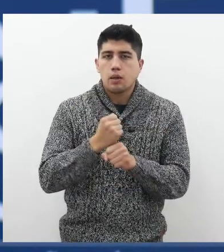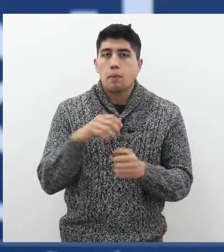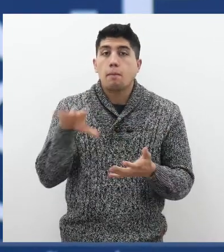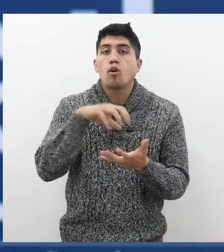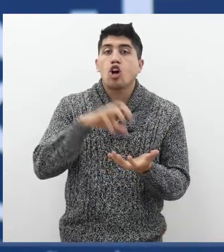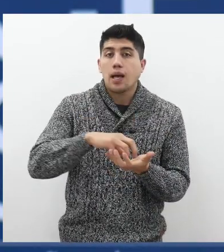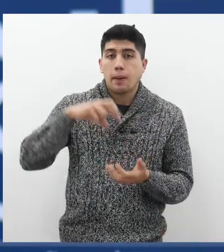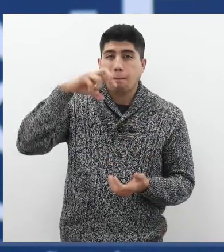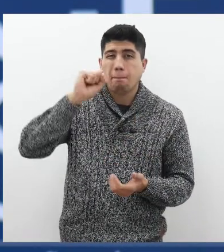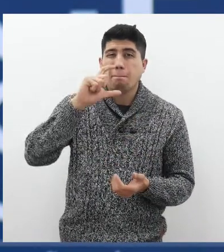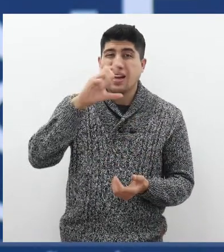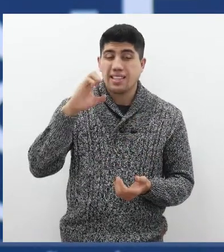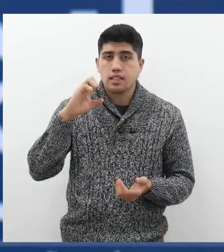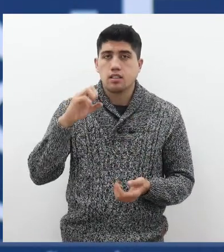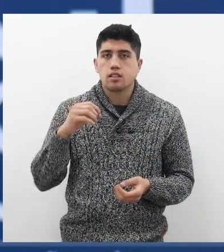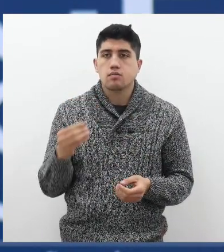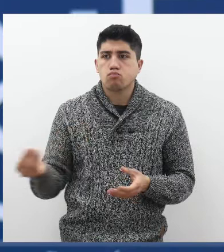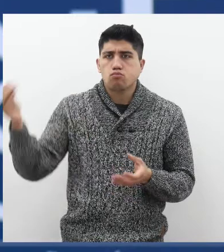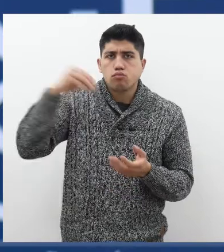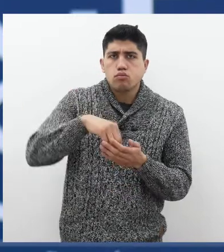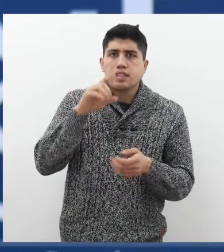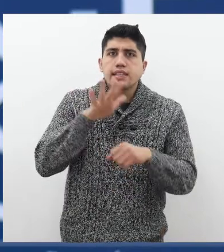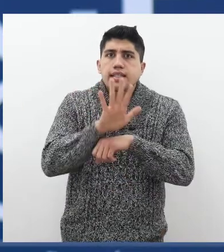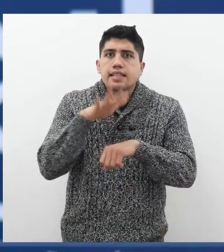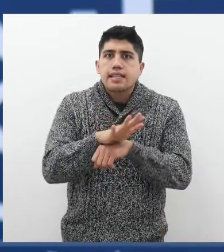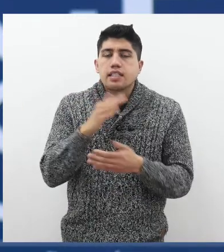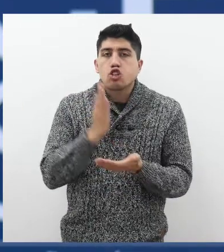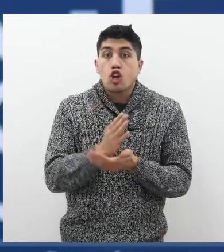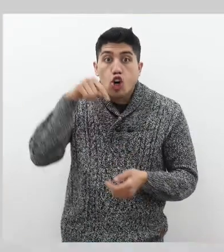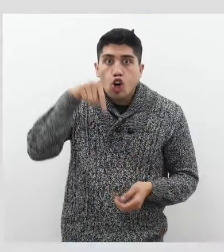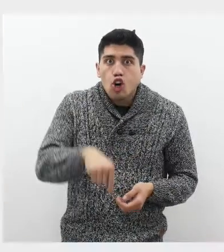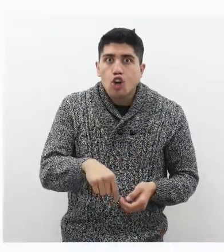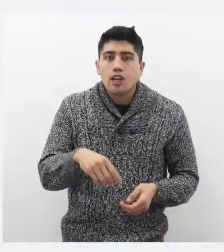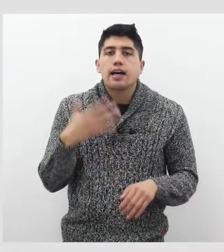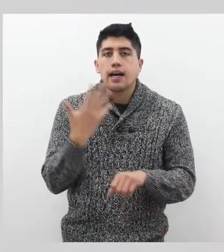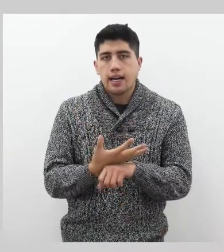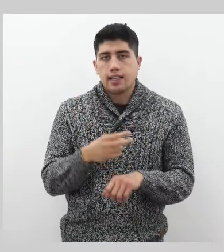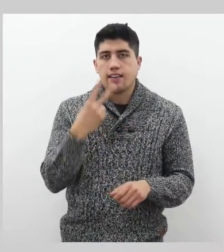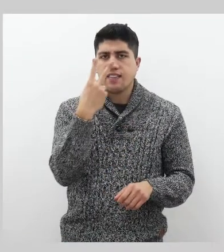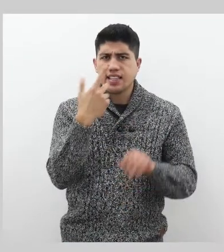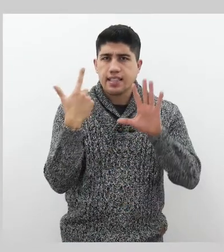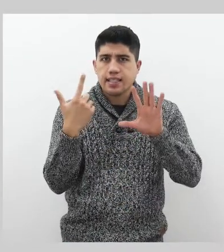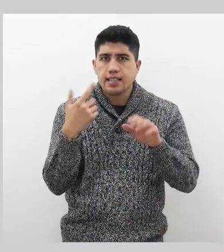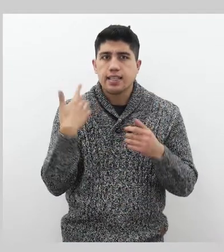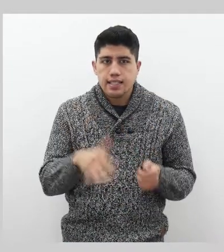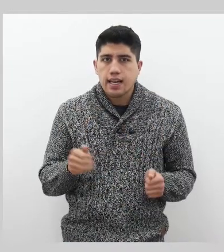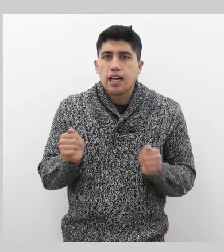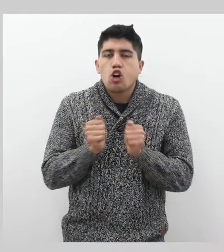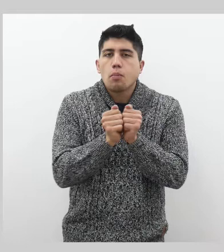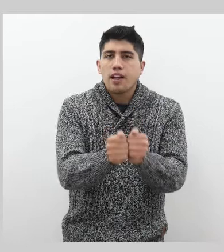trabajo del programa PASE cuando se nos asignaron 15 establecimientos y hoy día tenemos 27